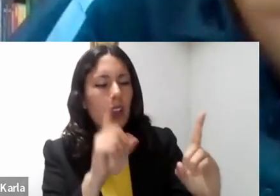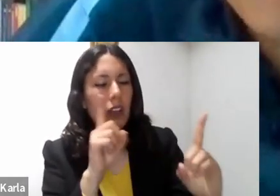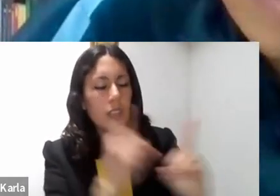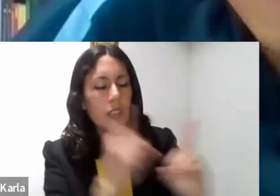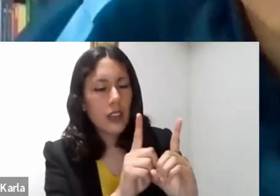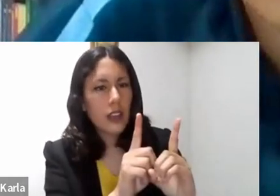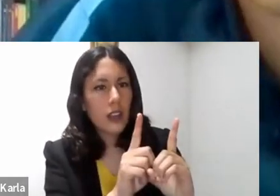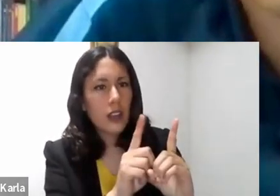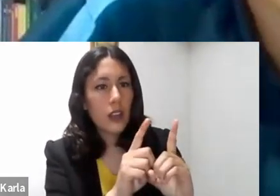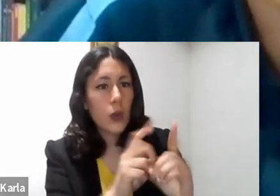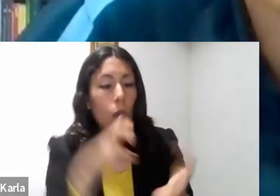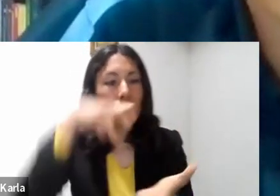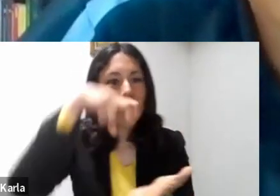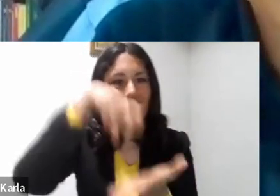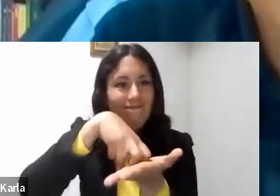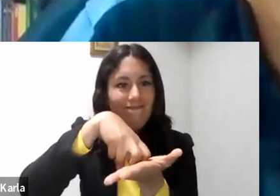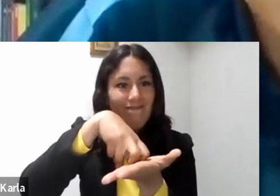Llega arrodillado, ¿verdad?,